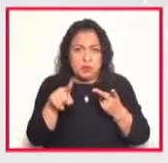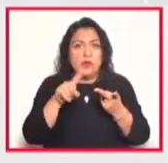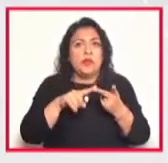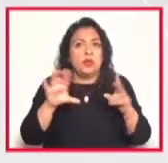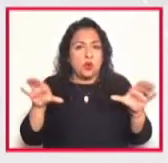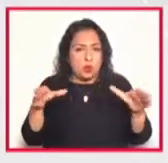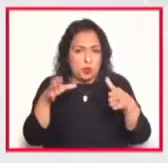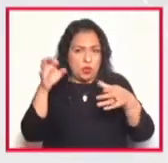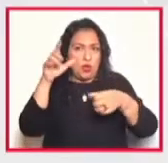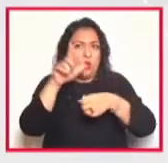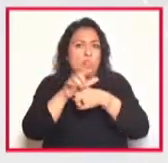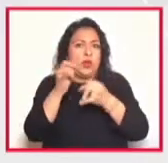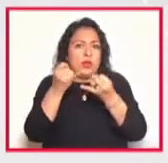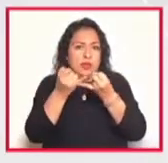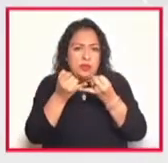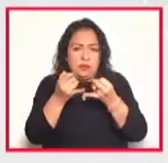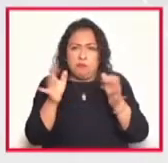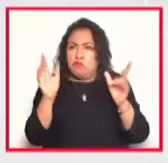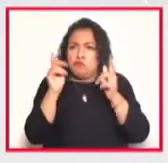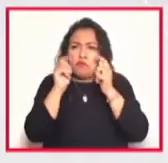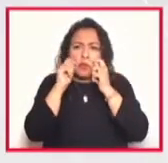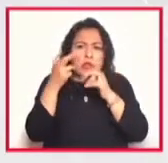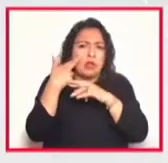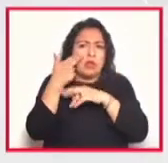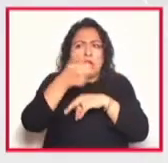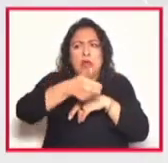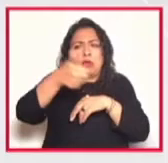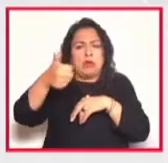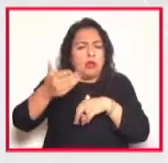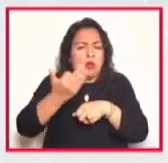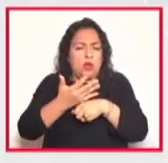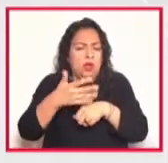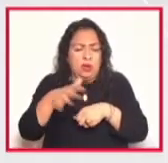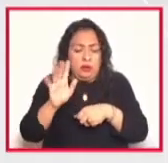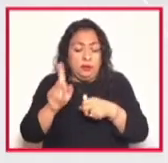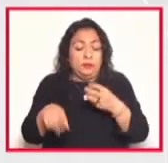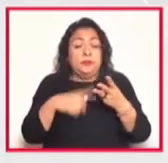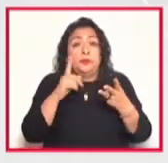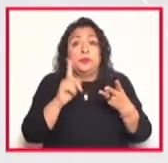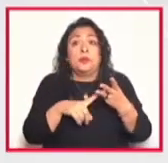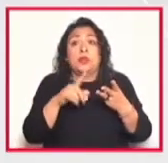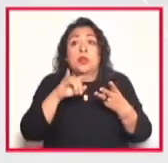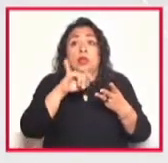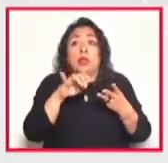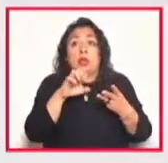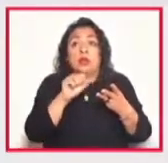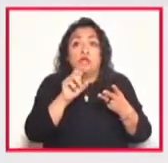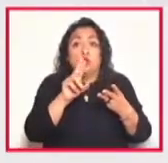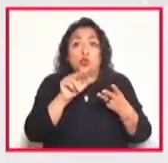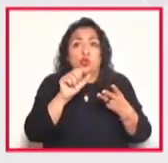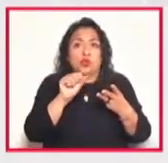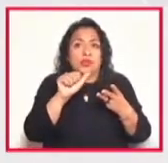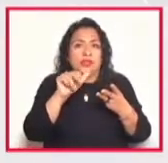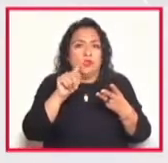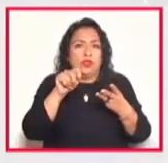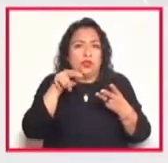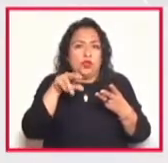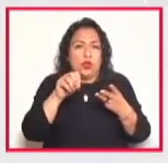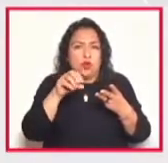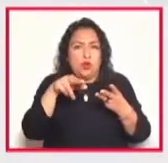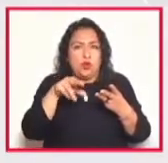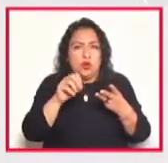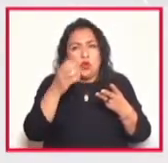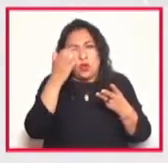cultural, independientemente del encargo que puedan tener en este momento. Jesús Antonio Rodríguez Aguirre, mejor conocido como